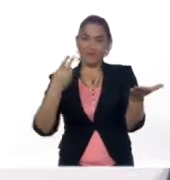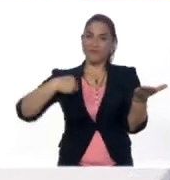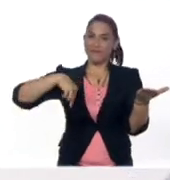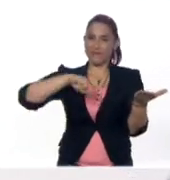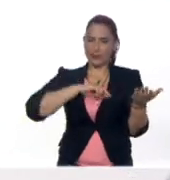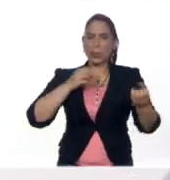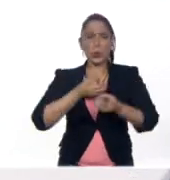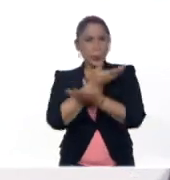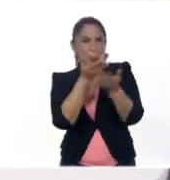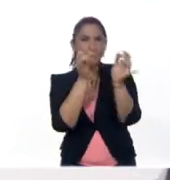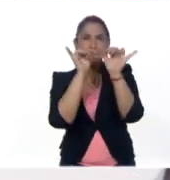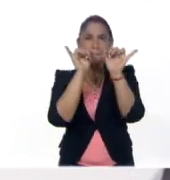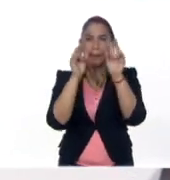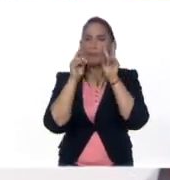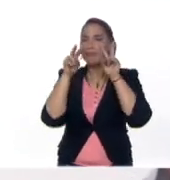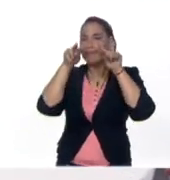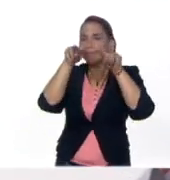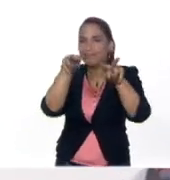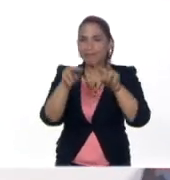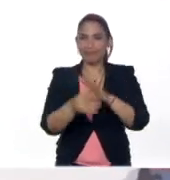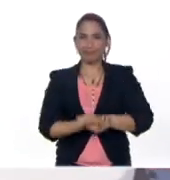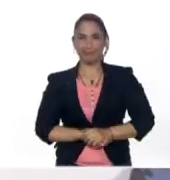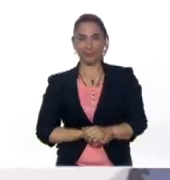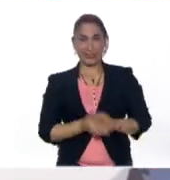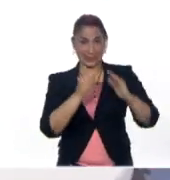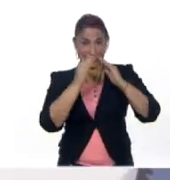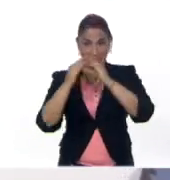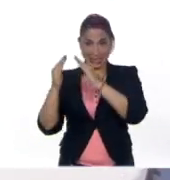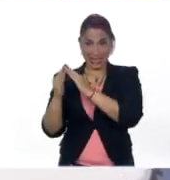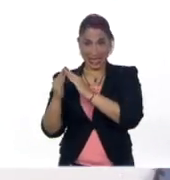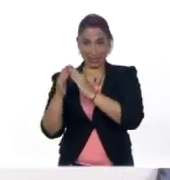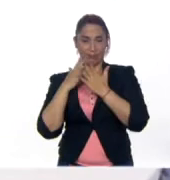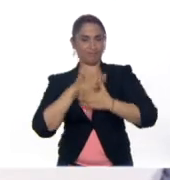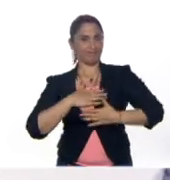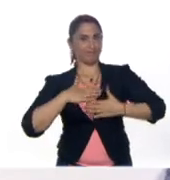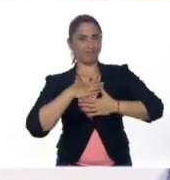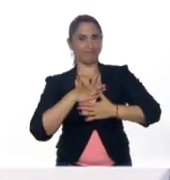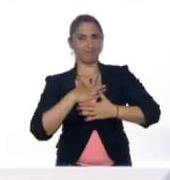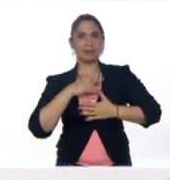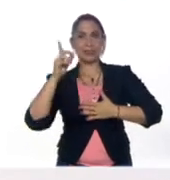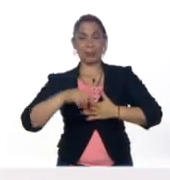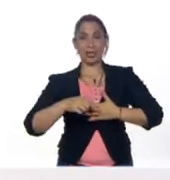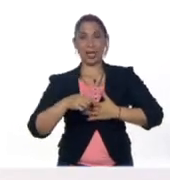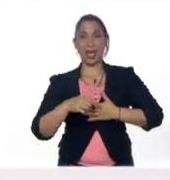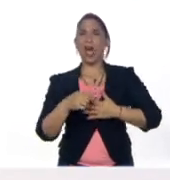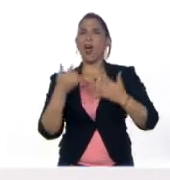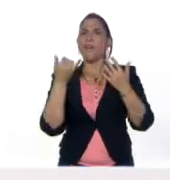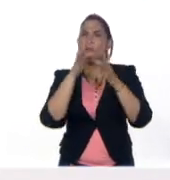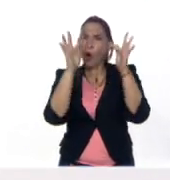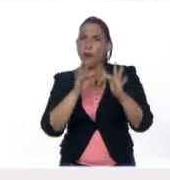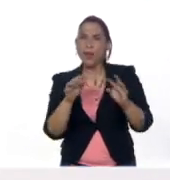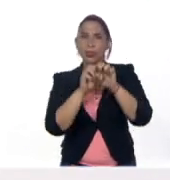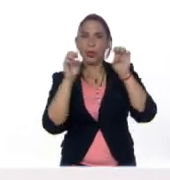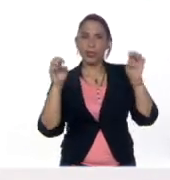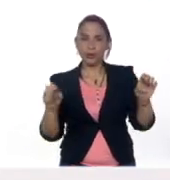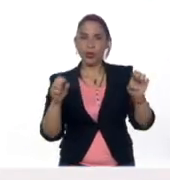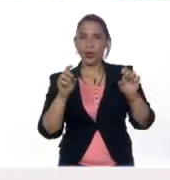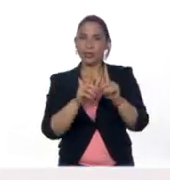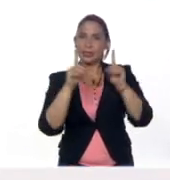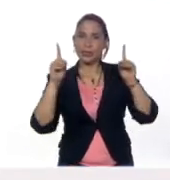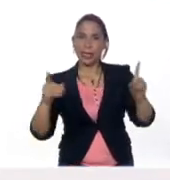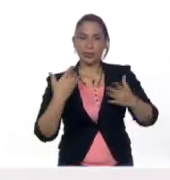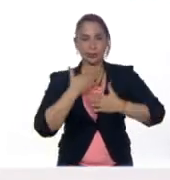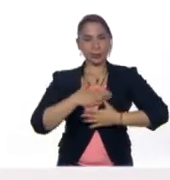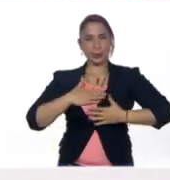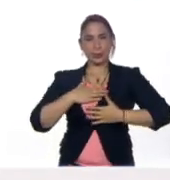a ustedes que están allá detrás de cámara Y que bueno, garantizamos la modalidad, educación y distancia Con calidad, con